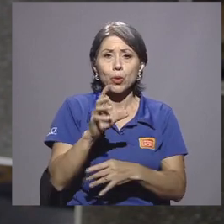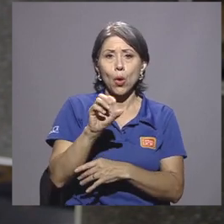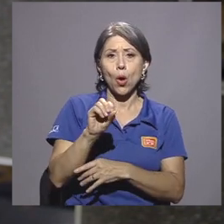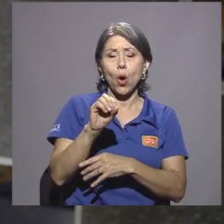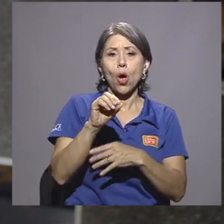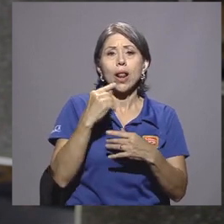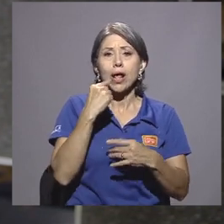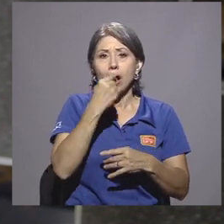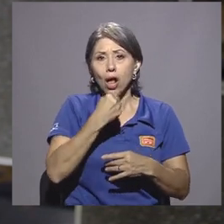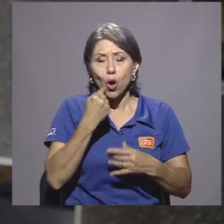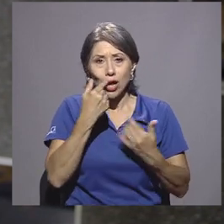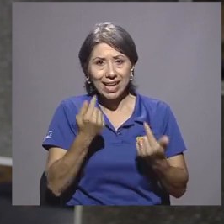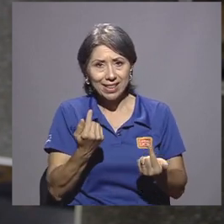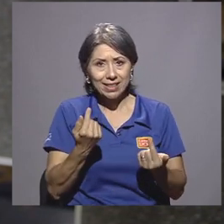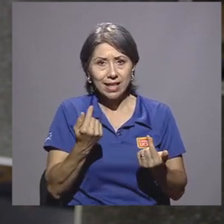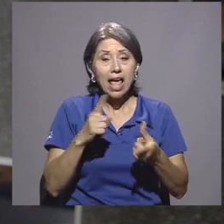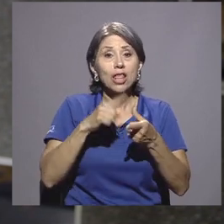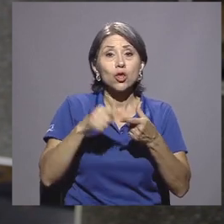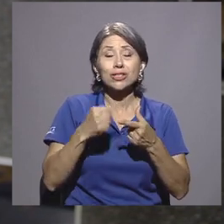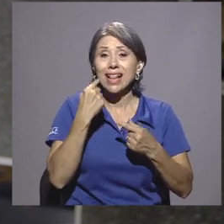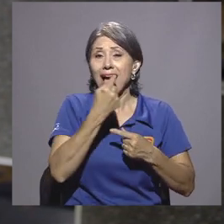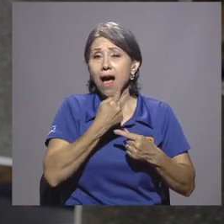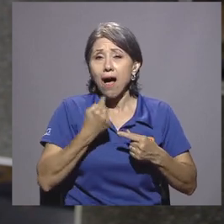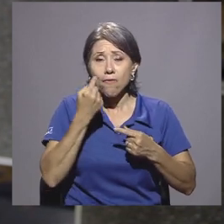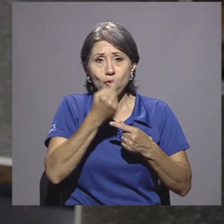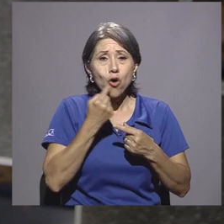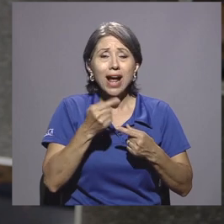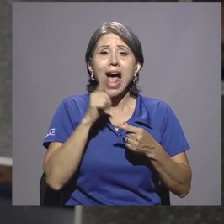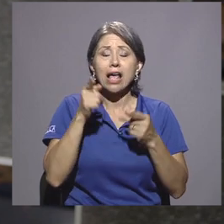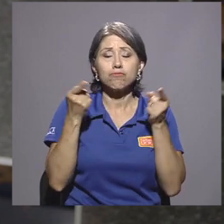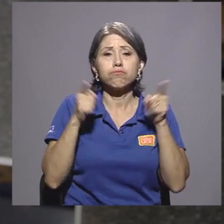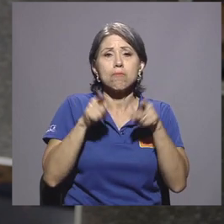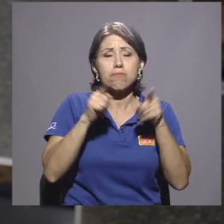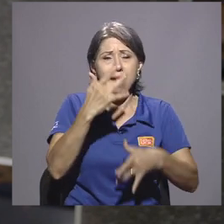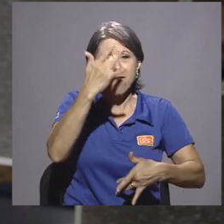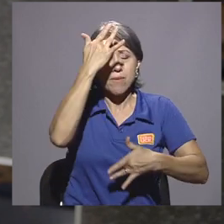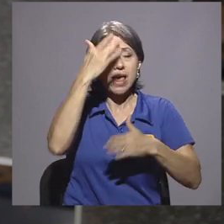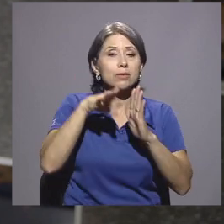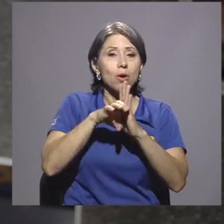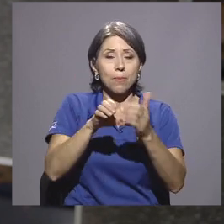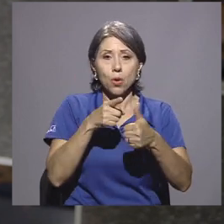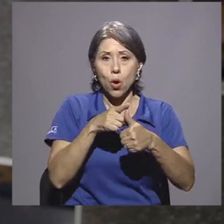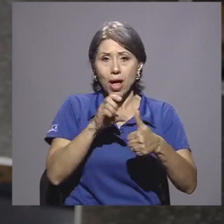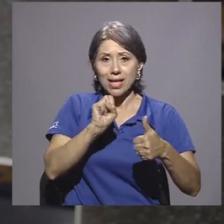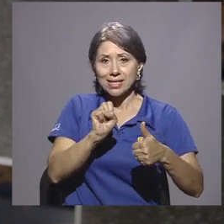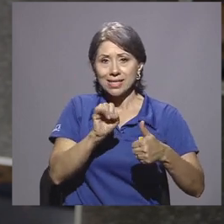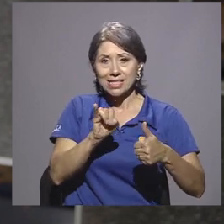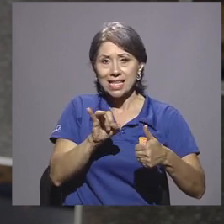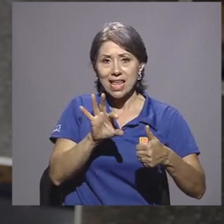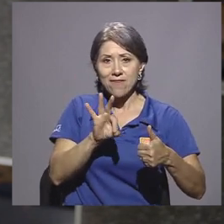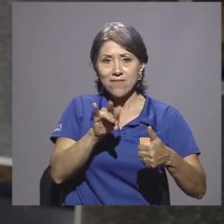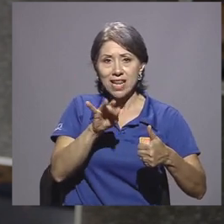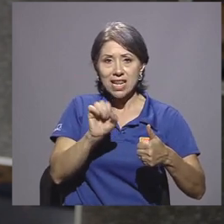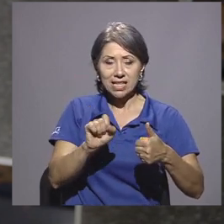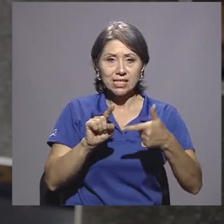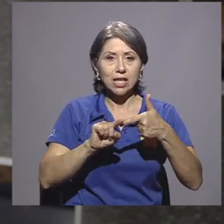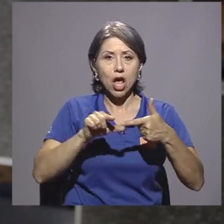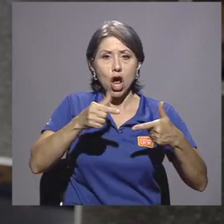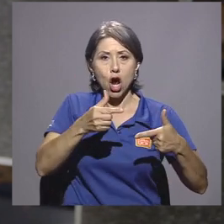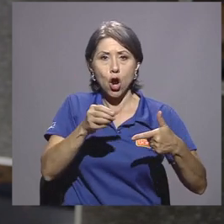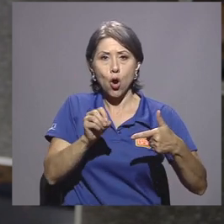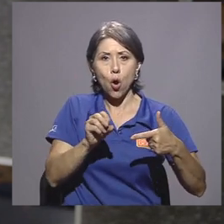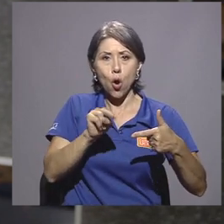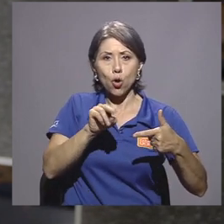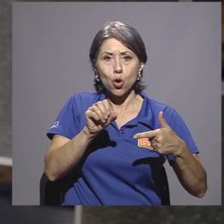entonces, la boca se ha convertido en un vector importantísimo para el desarrollo de enfermedades como la sífilis, la gonorrea, el virus del